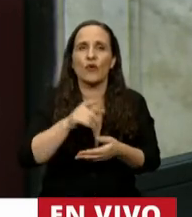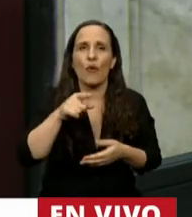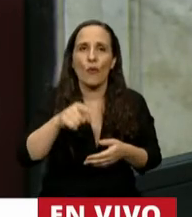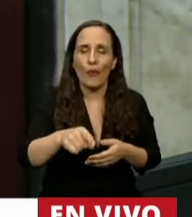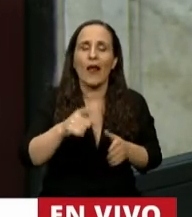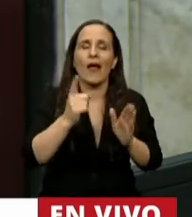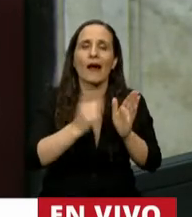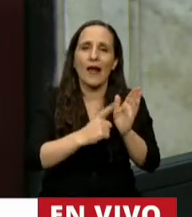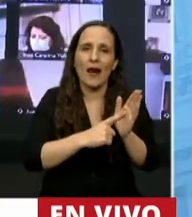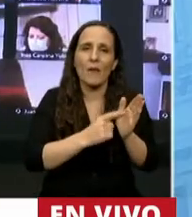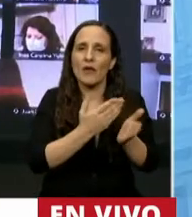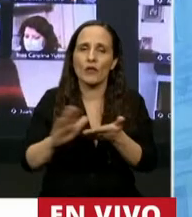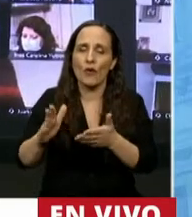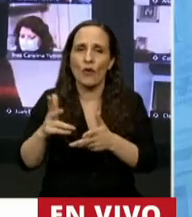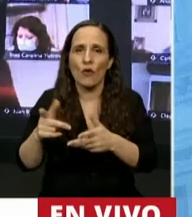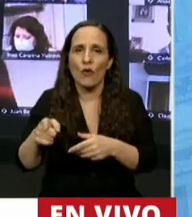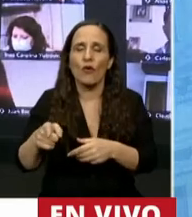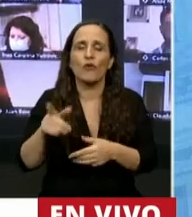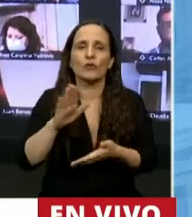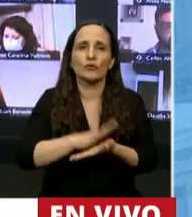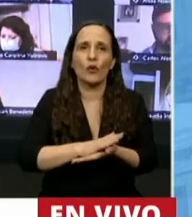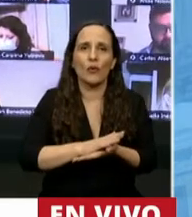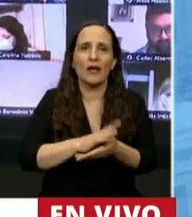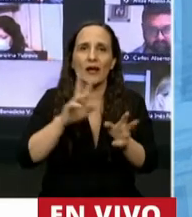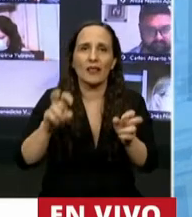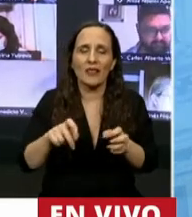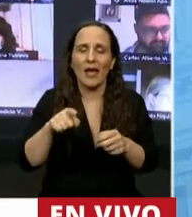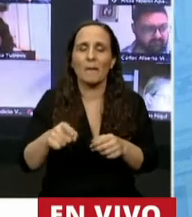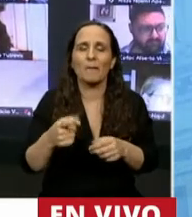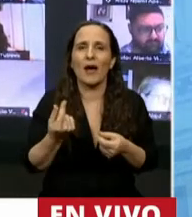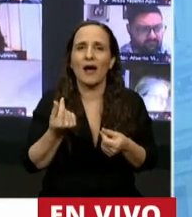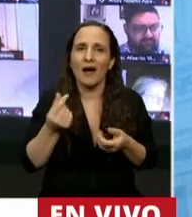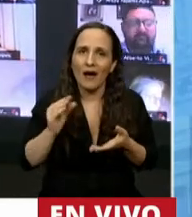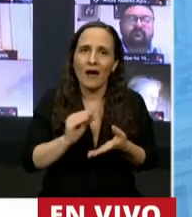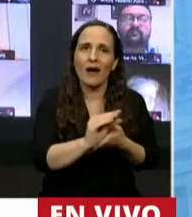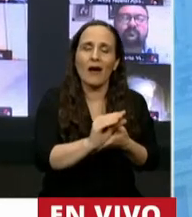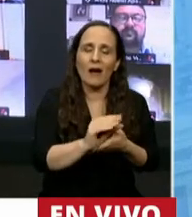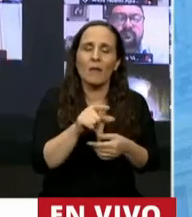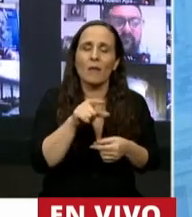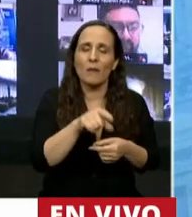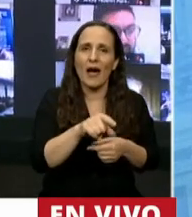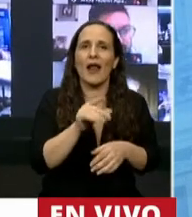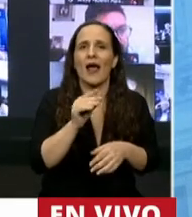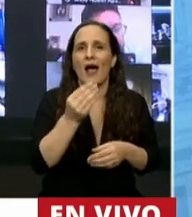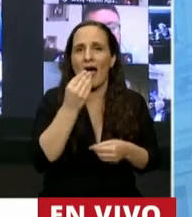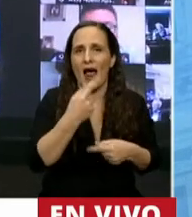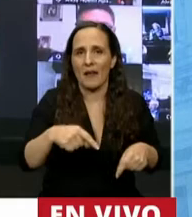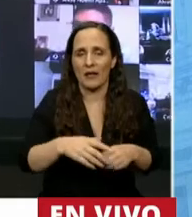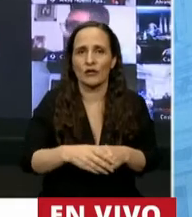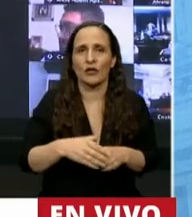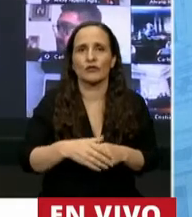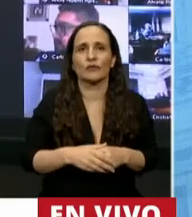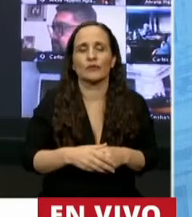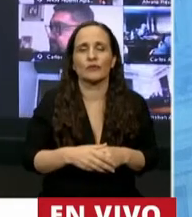del reglamento en relación a partidas presupuestarias de alimentación. Diputada Mariana